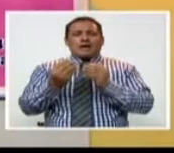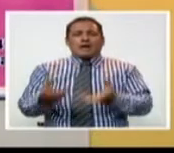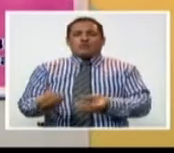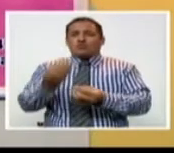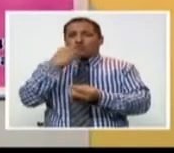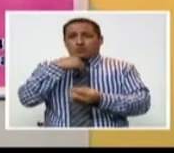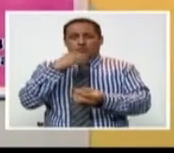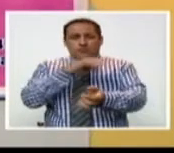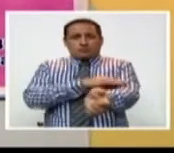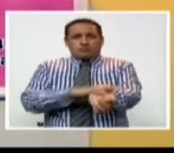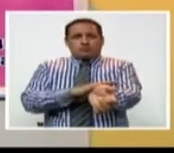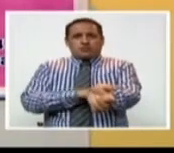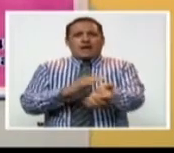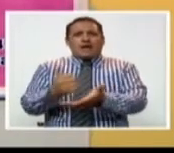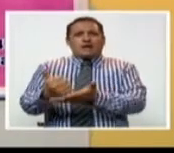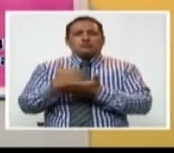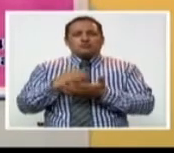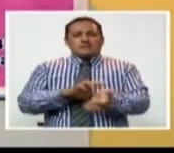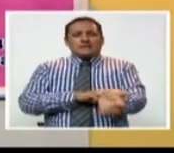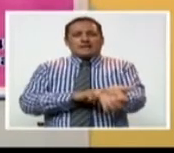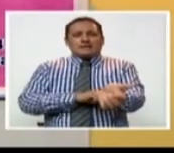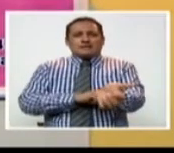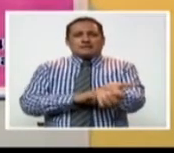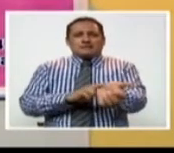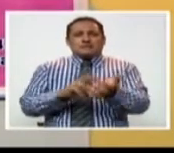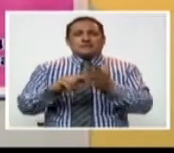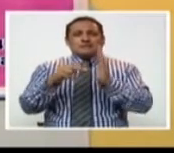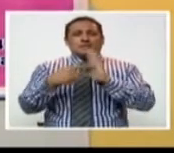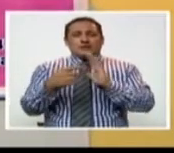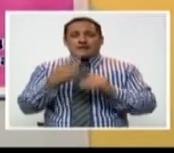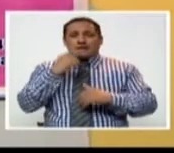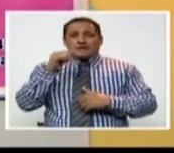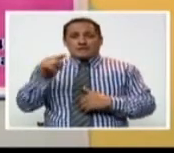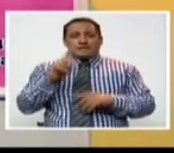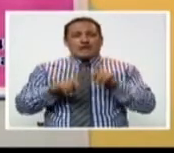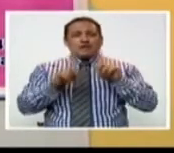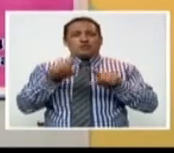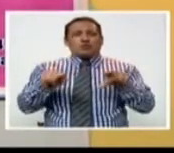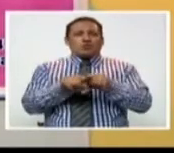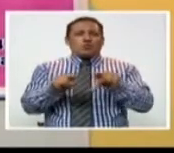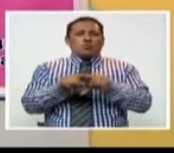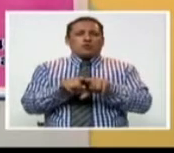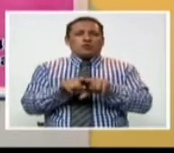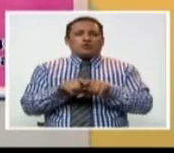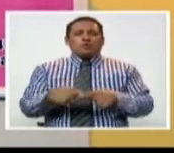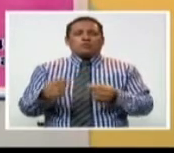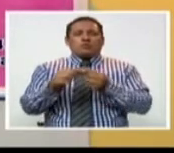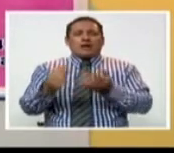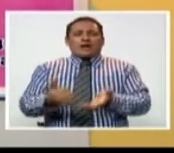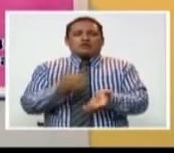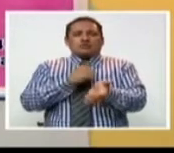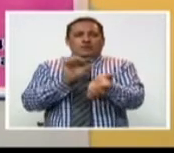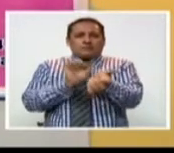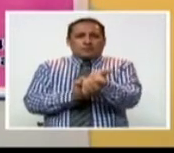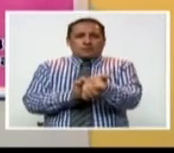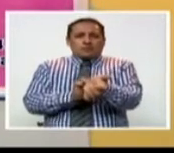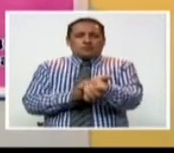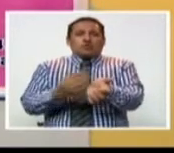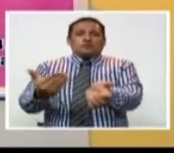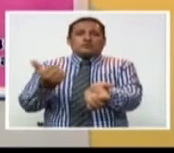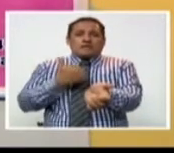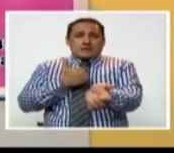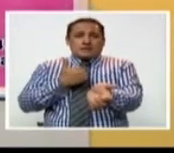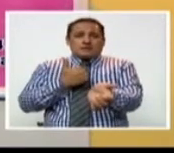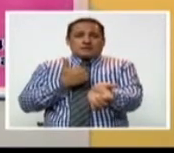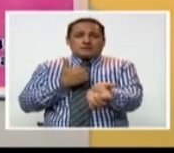Lo que nos falta en nuestra sangre, es decir, es algo así como una prótesis. Nos